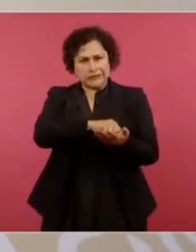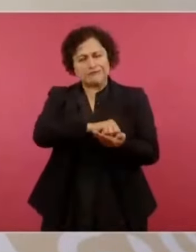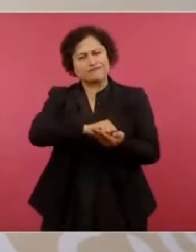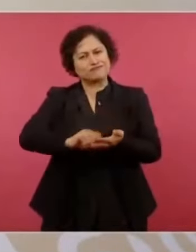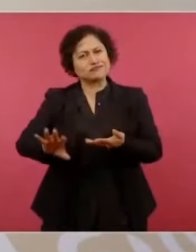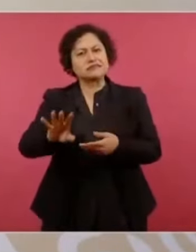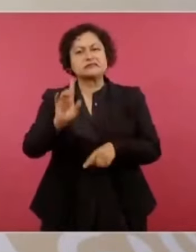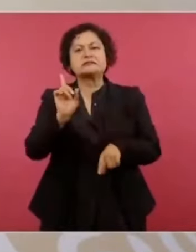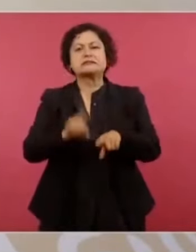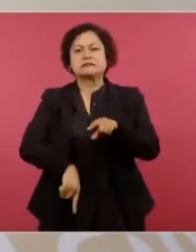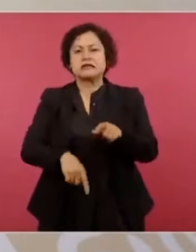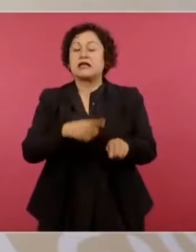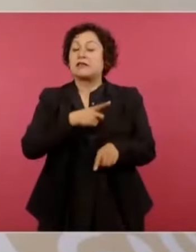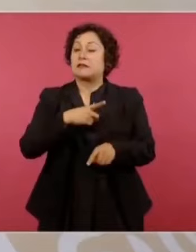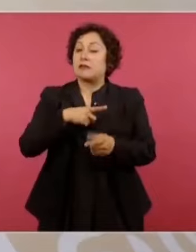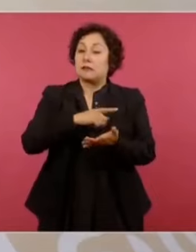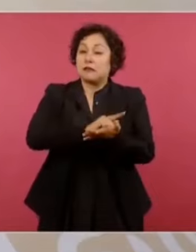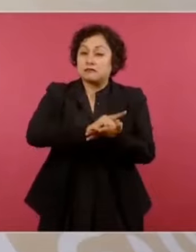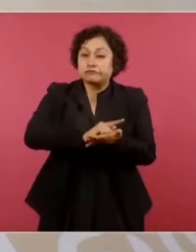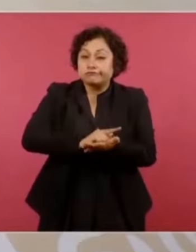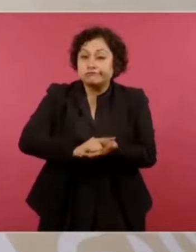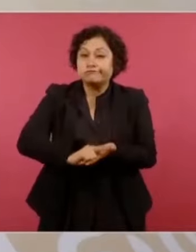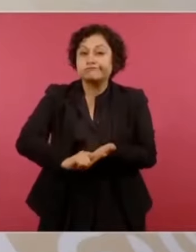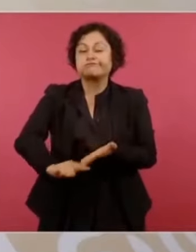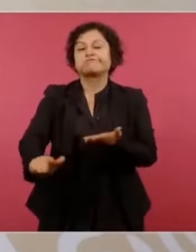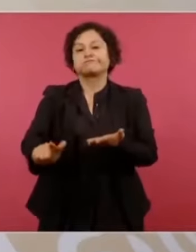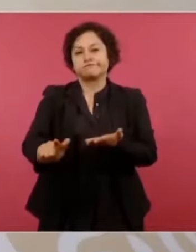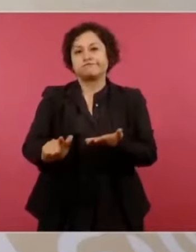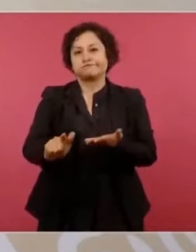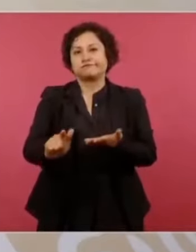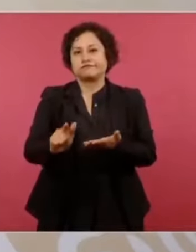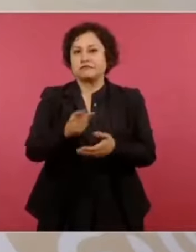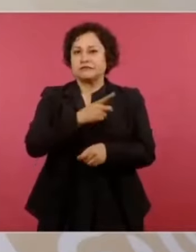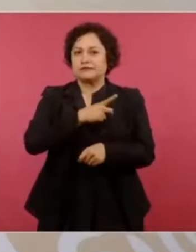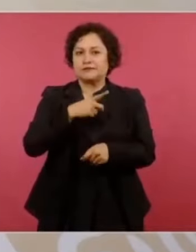no dejar dejar nada,